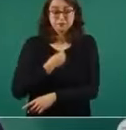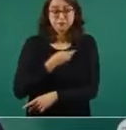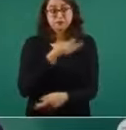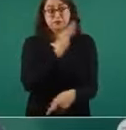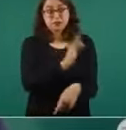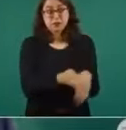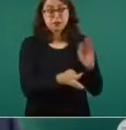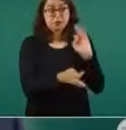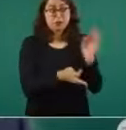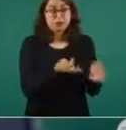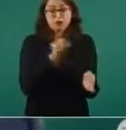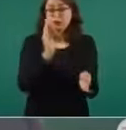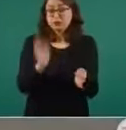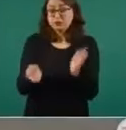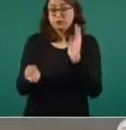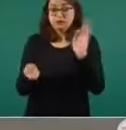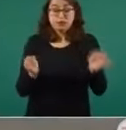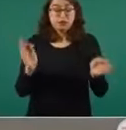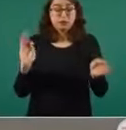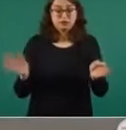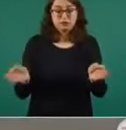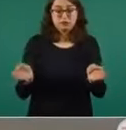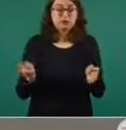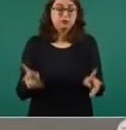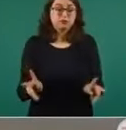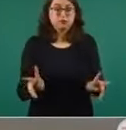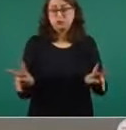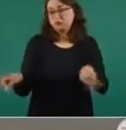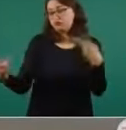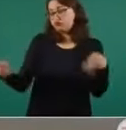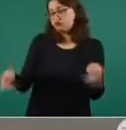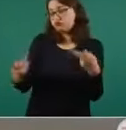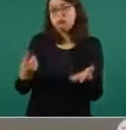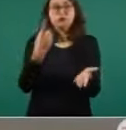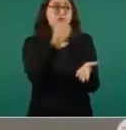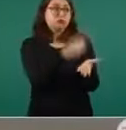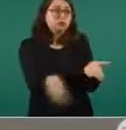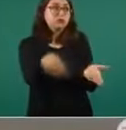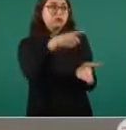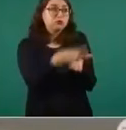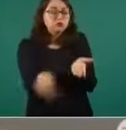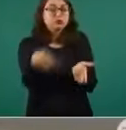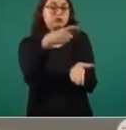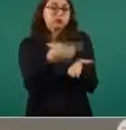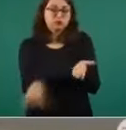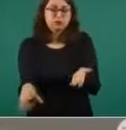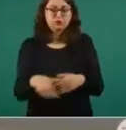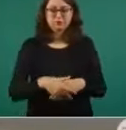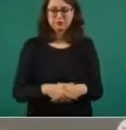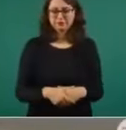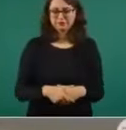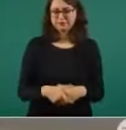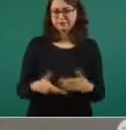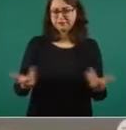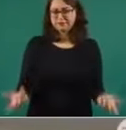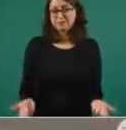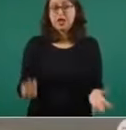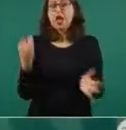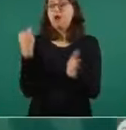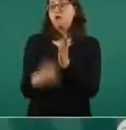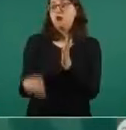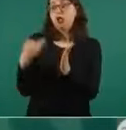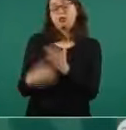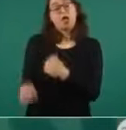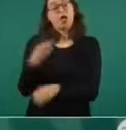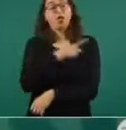a que las farmacéuticas sean las que nos digan, falta una tercera dosis, falta una